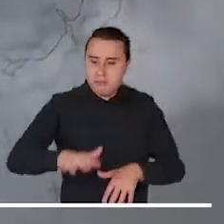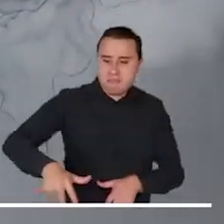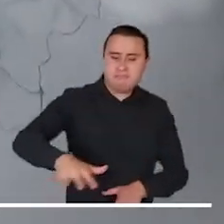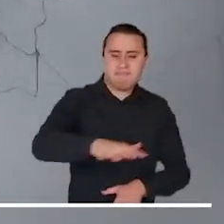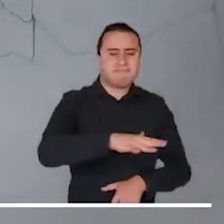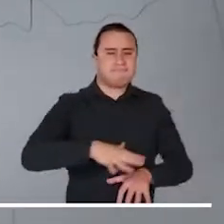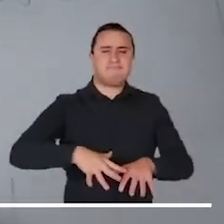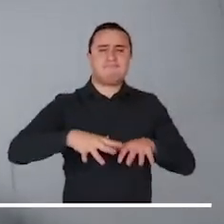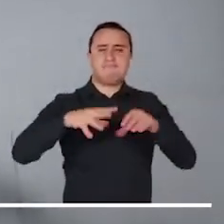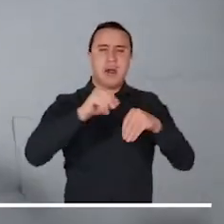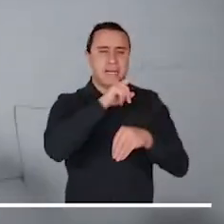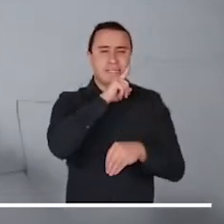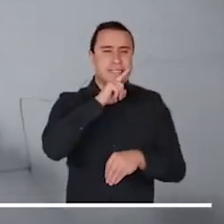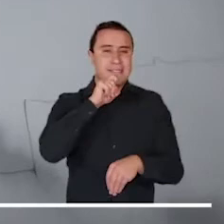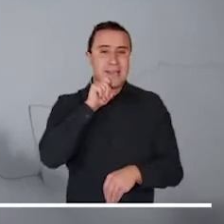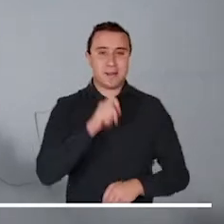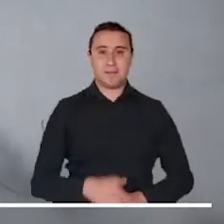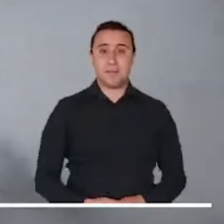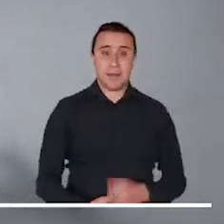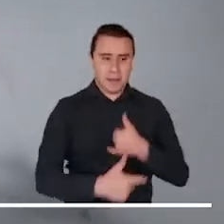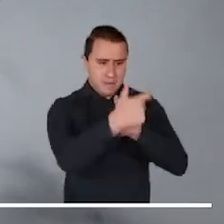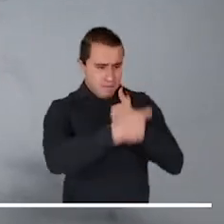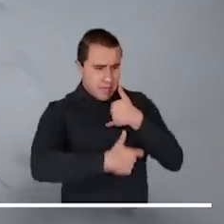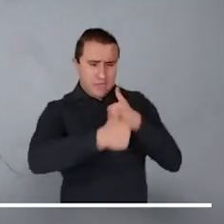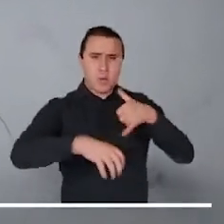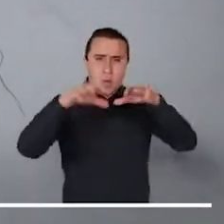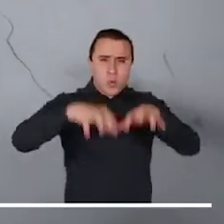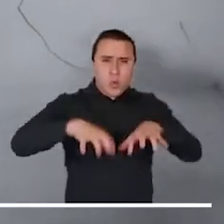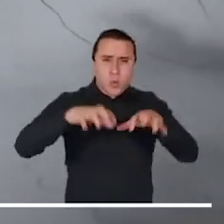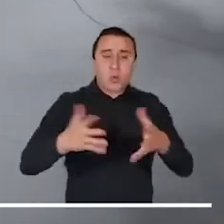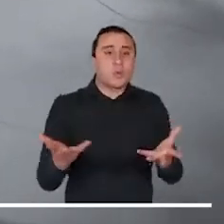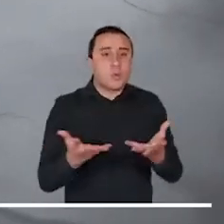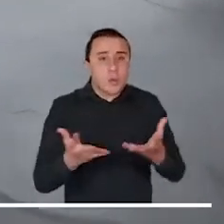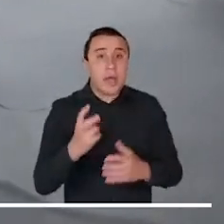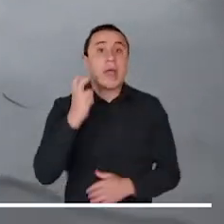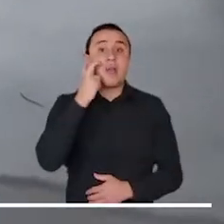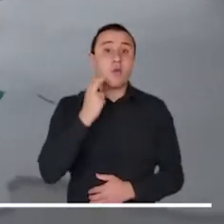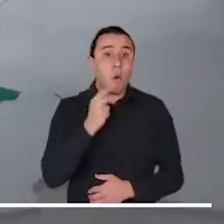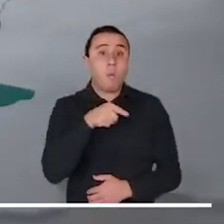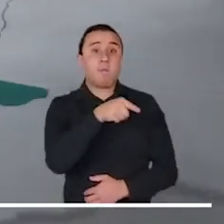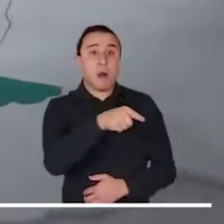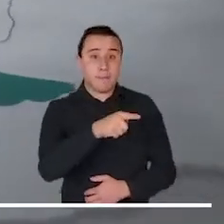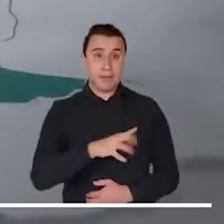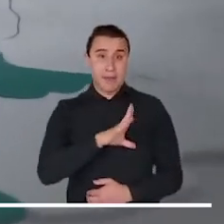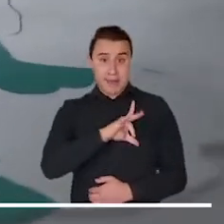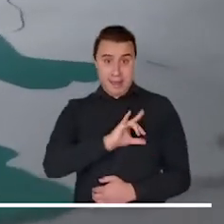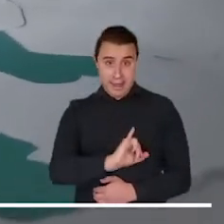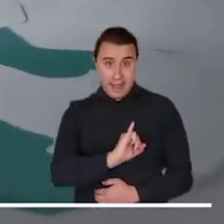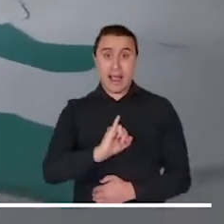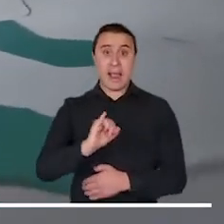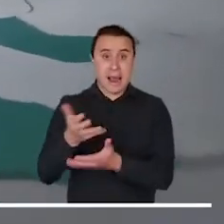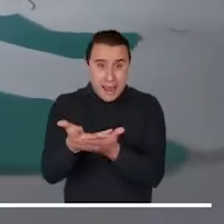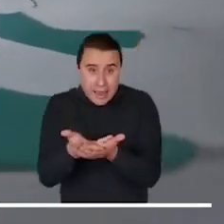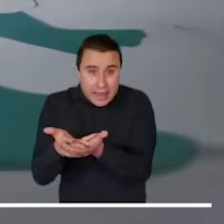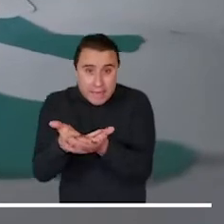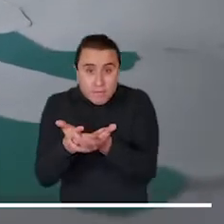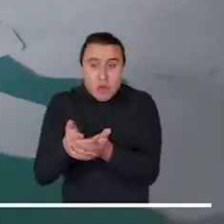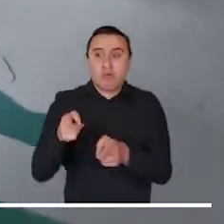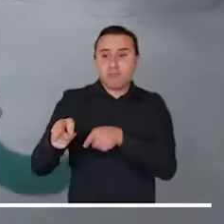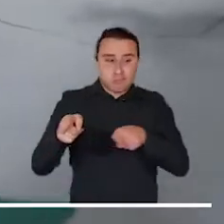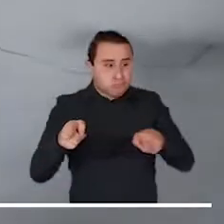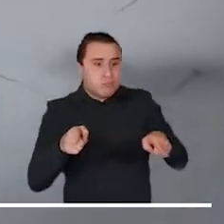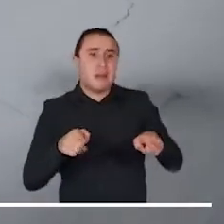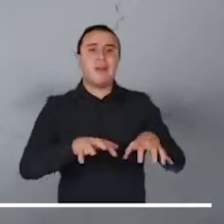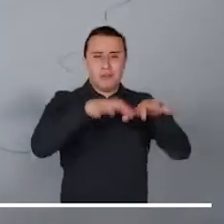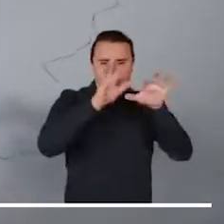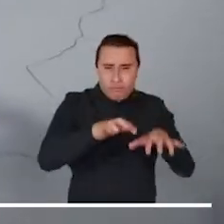acompañada de condiciones secas durante la noche. Las lluvias del Pacífico se podrían concentrar en el departamento de Chocó. Cali y Quibdó